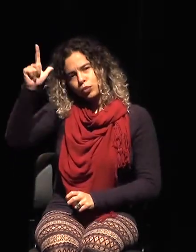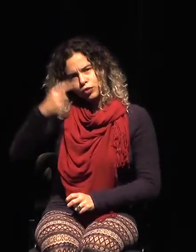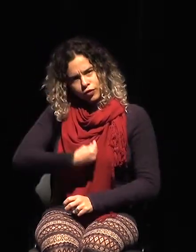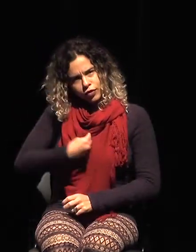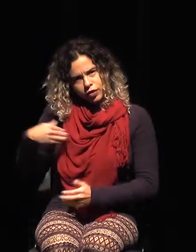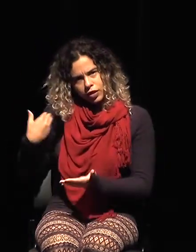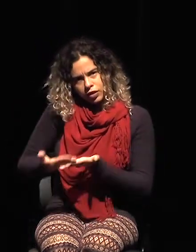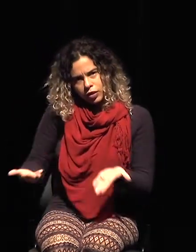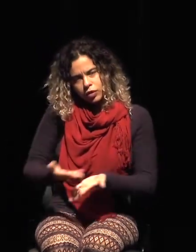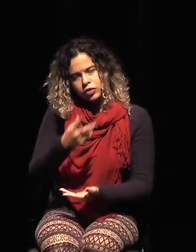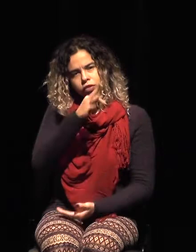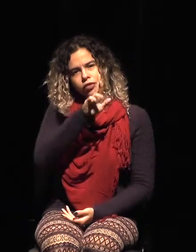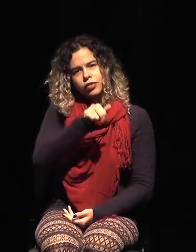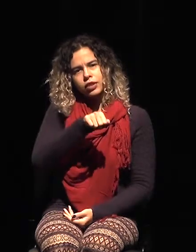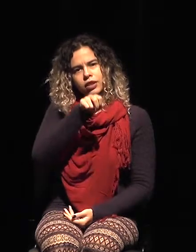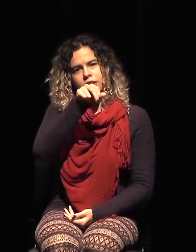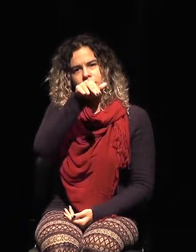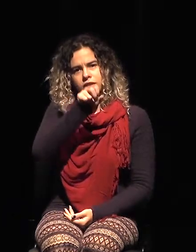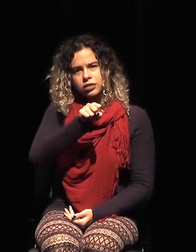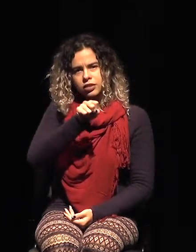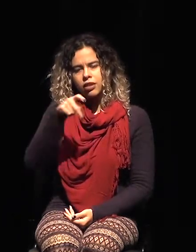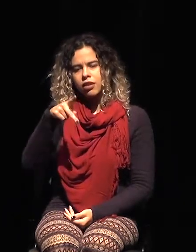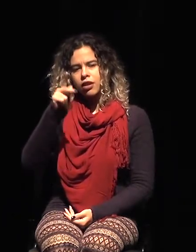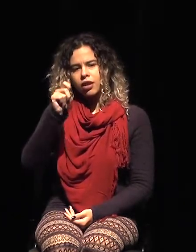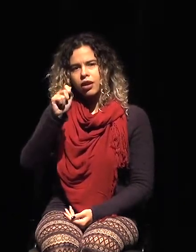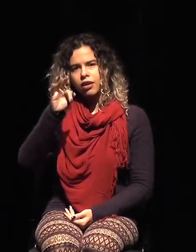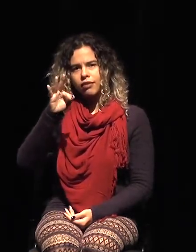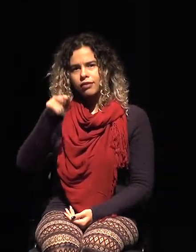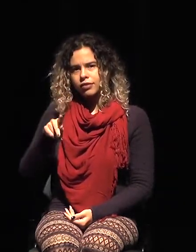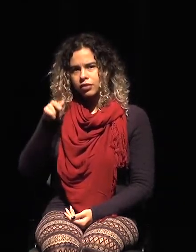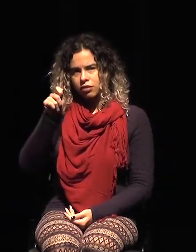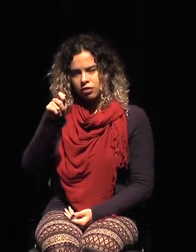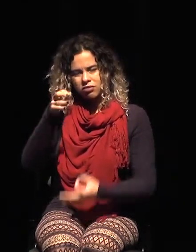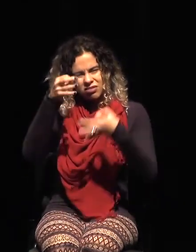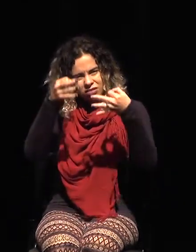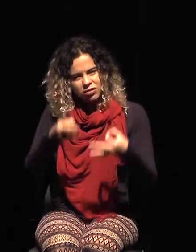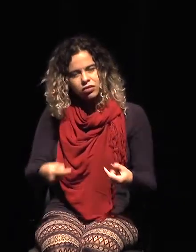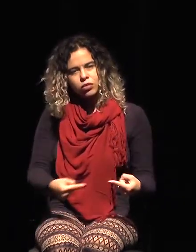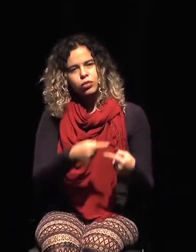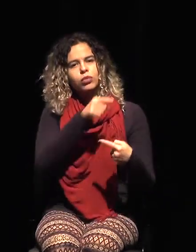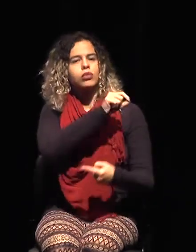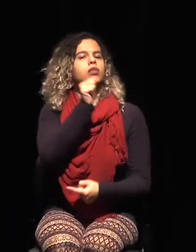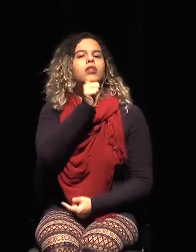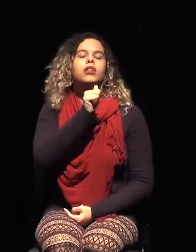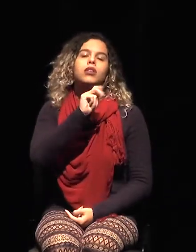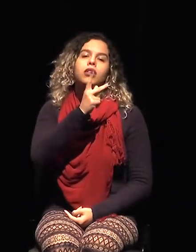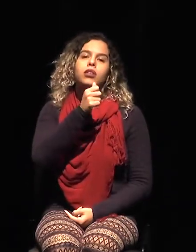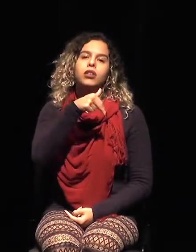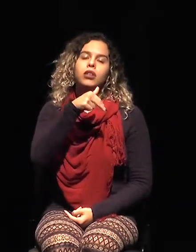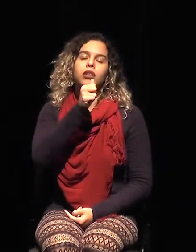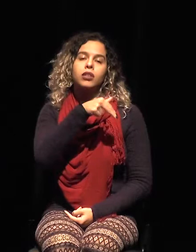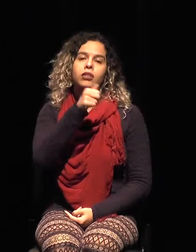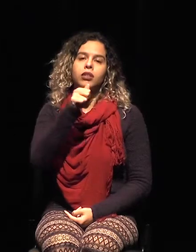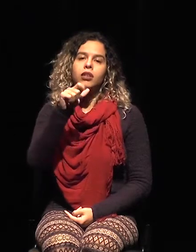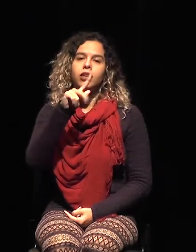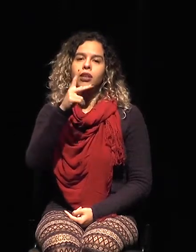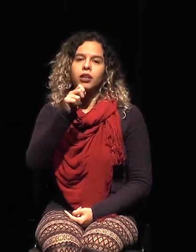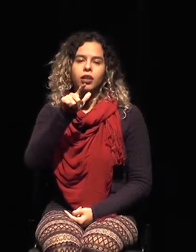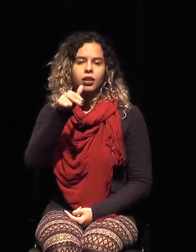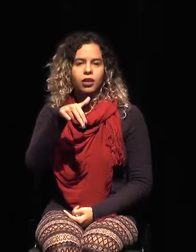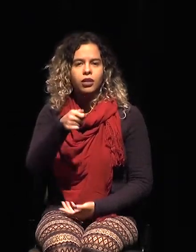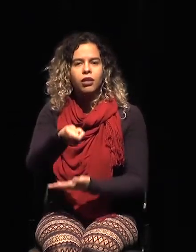estuviera vivo, seguramente, mientras habló Ana Elena, haría un capítulo que sin lugar a dudas sería